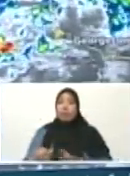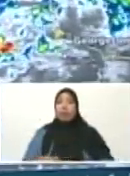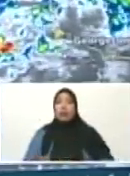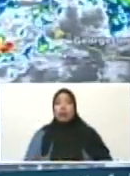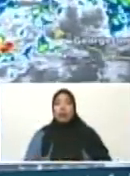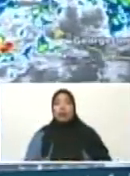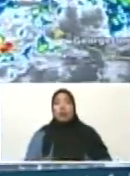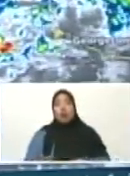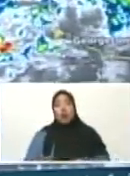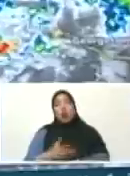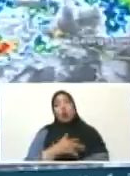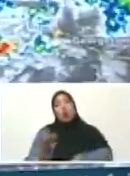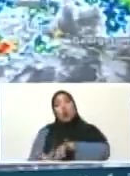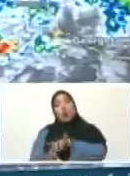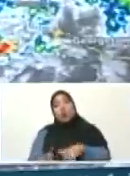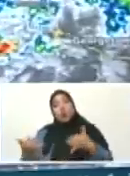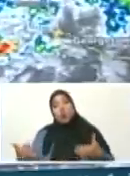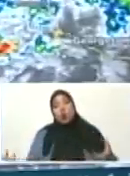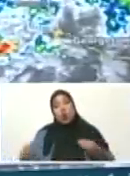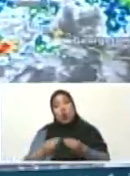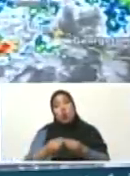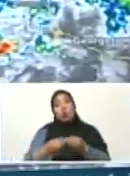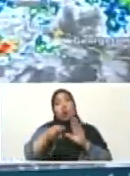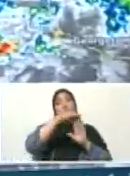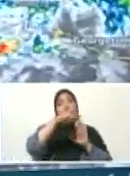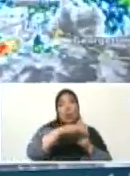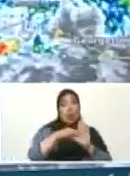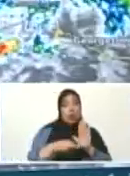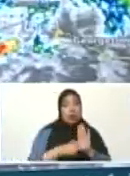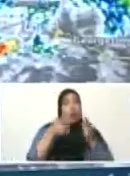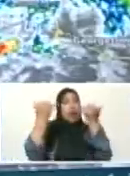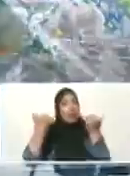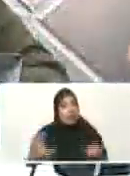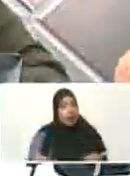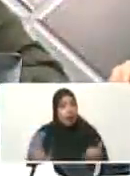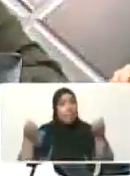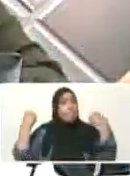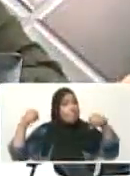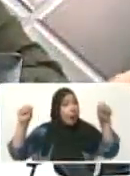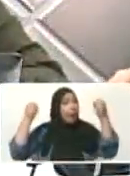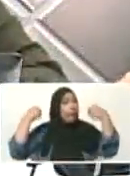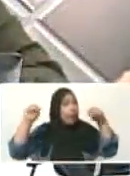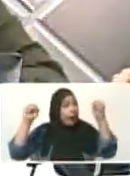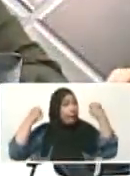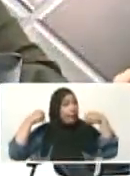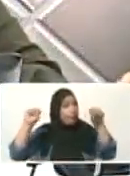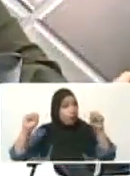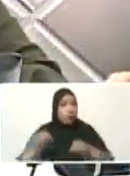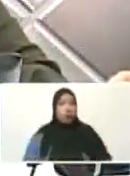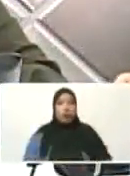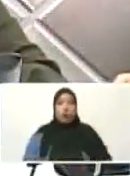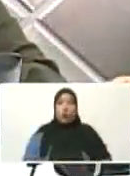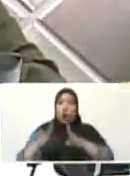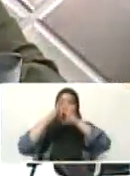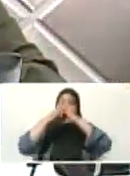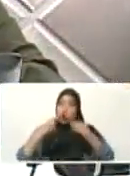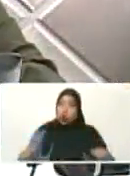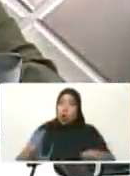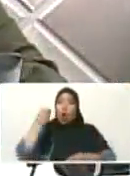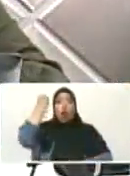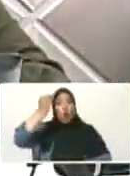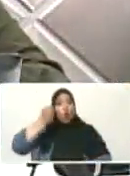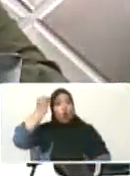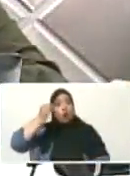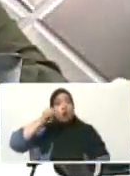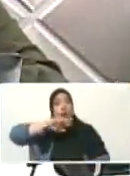Ante esto hemos tomado un conjunto de medidas, ya activadas. Y yo apelo es a la conciencia de